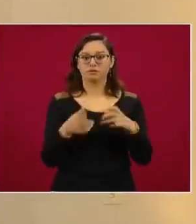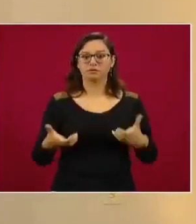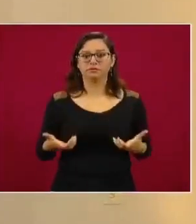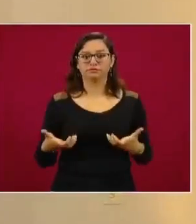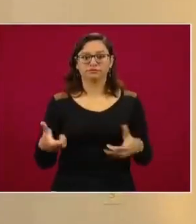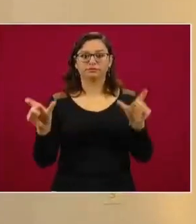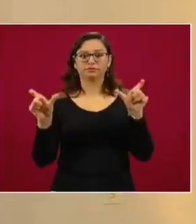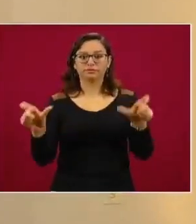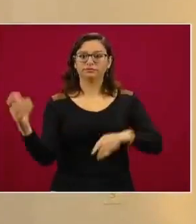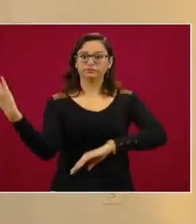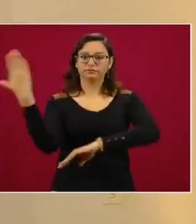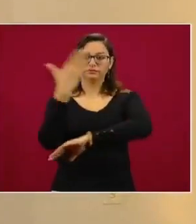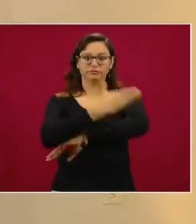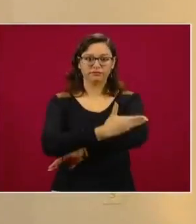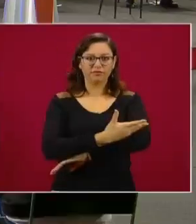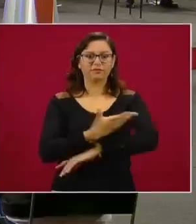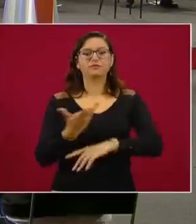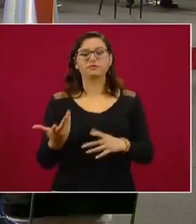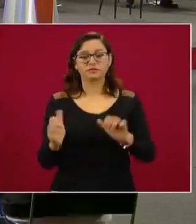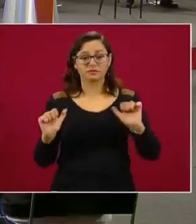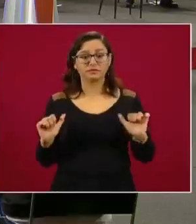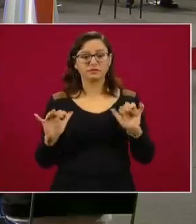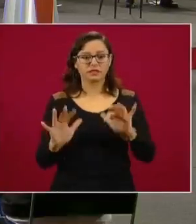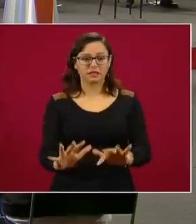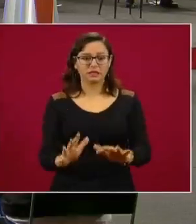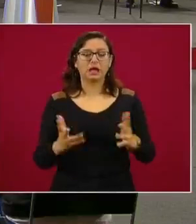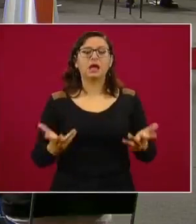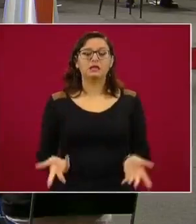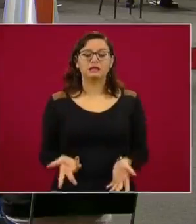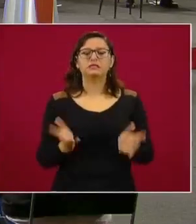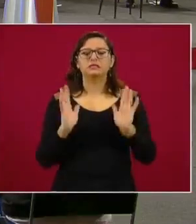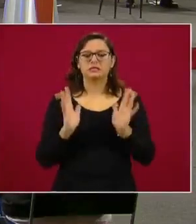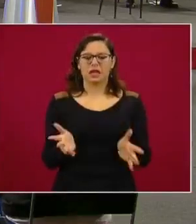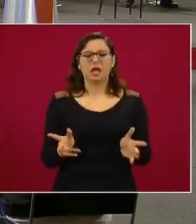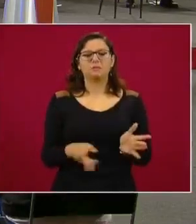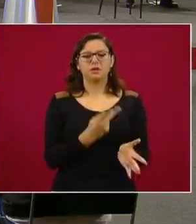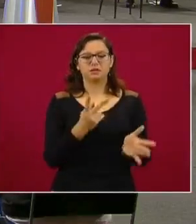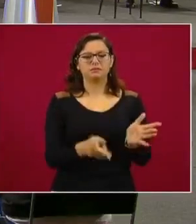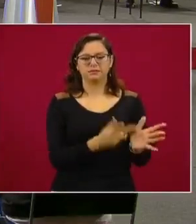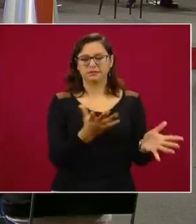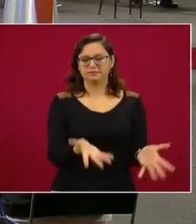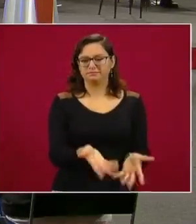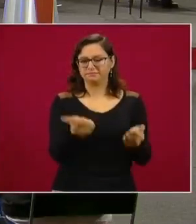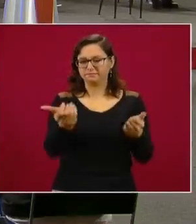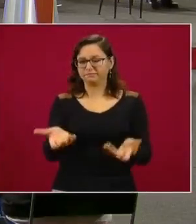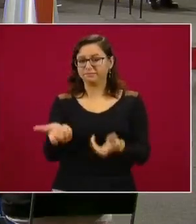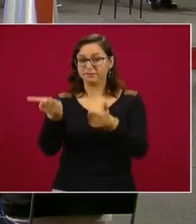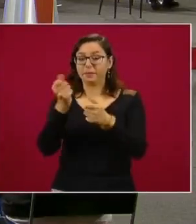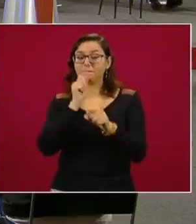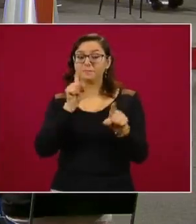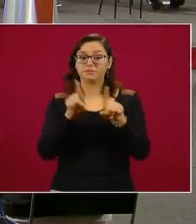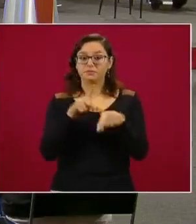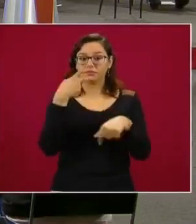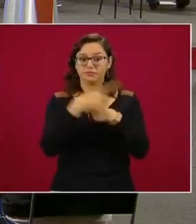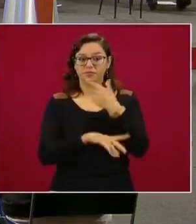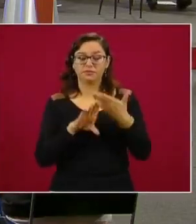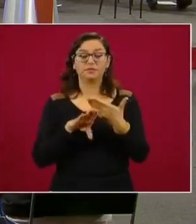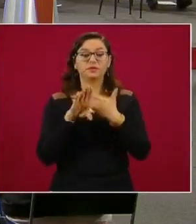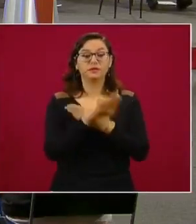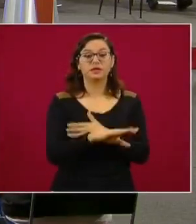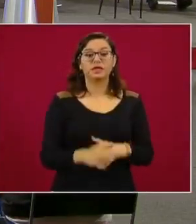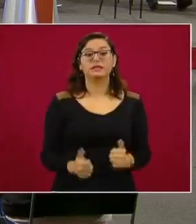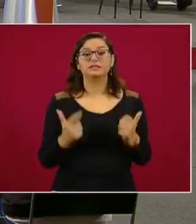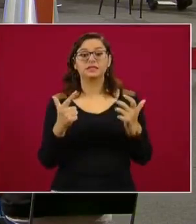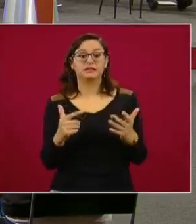aquí en la toma de casetas hemos recuperado casetas y hemos evitado daños al Estado por siete mil 19